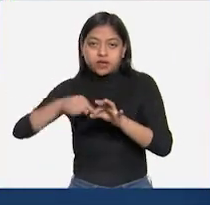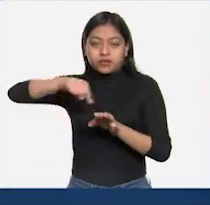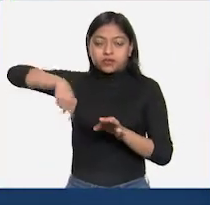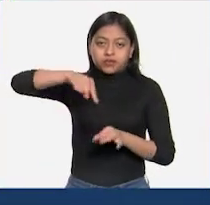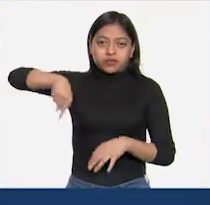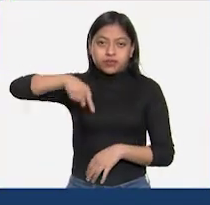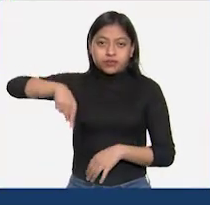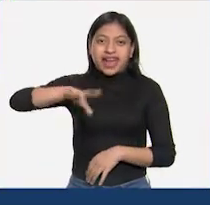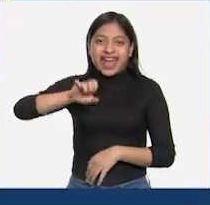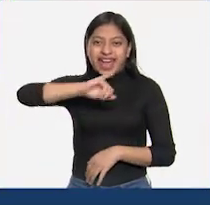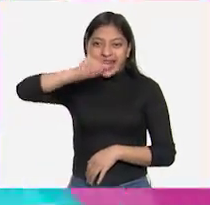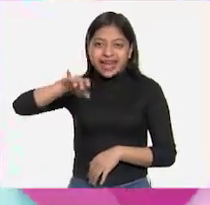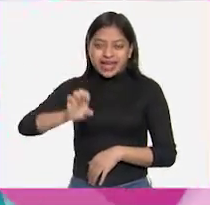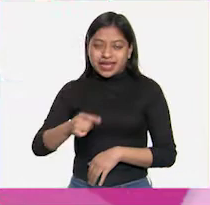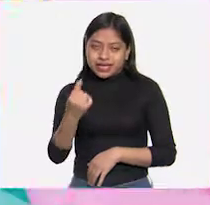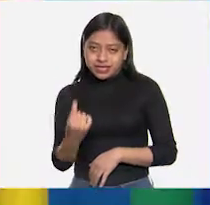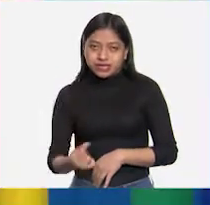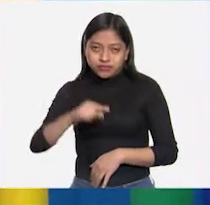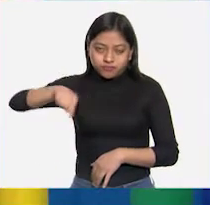velocidad y su masa.